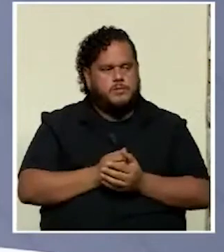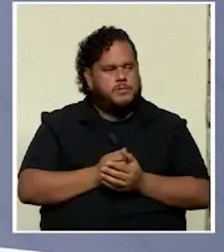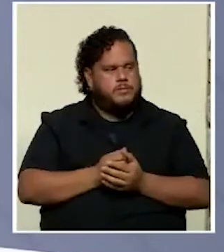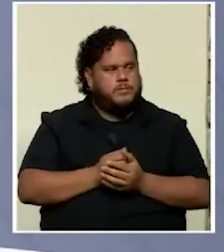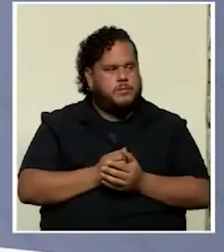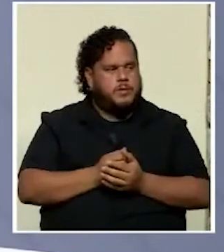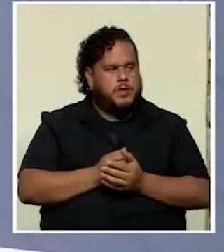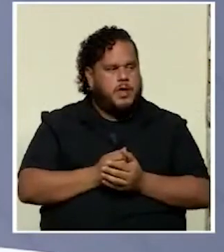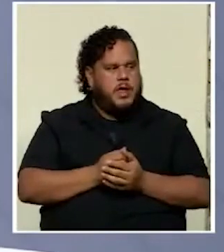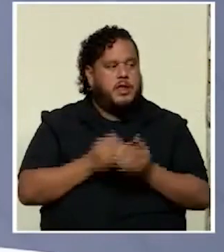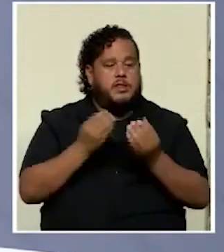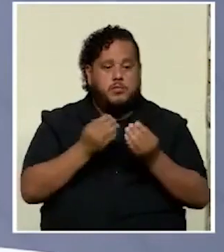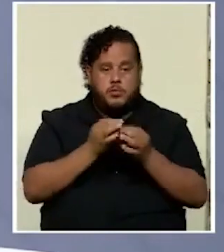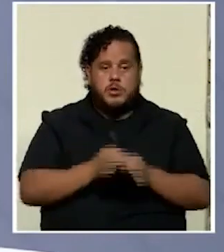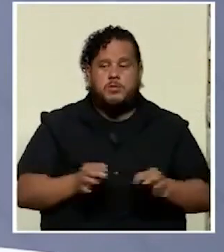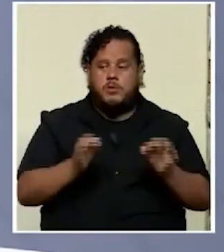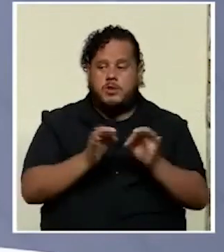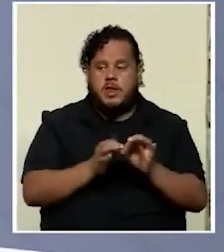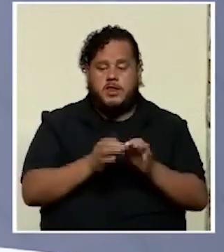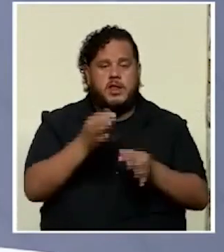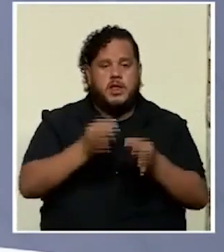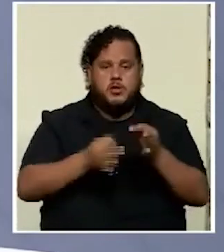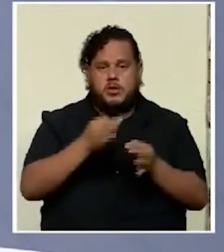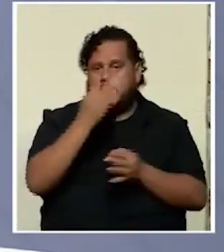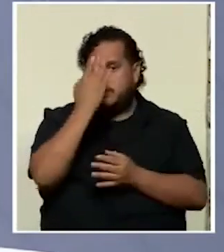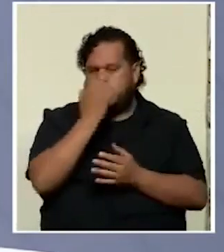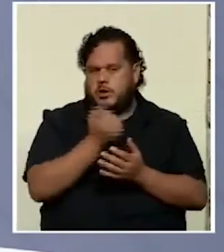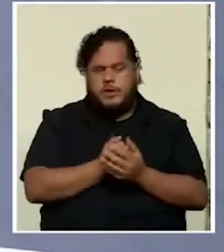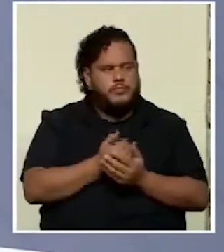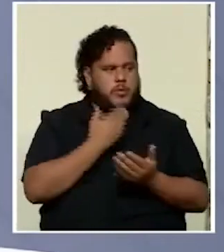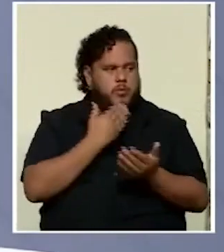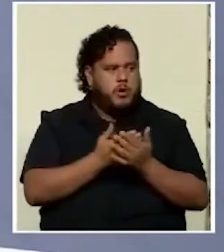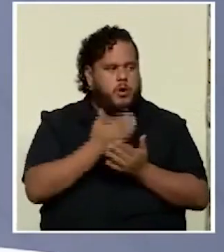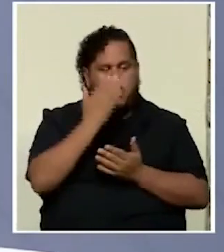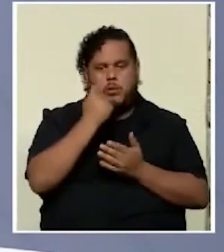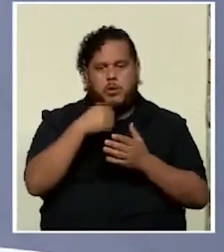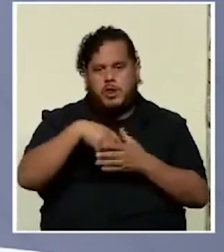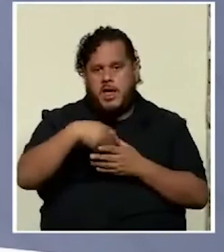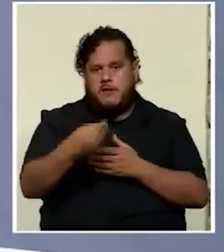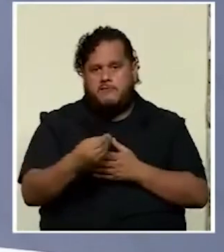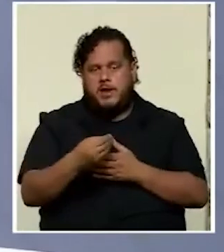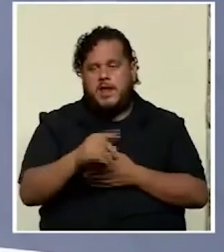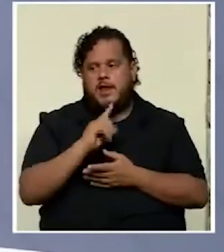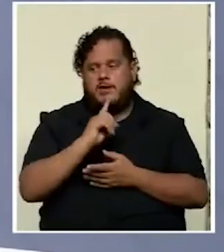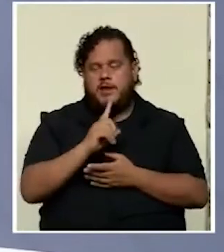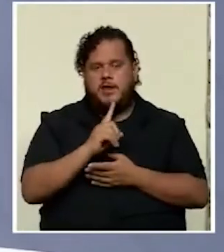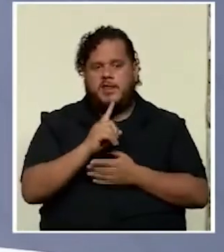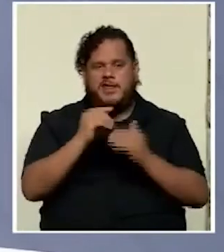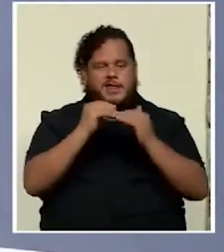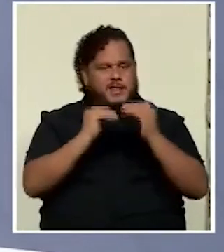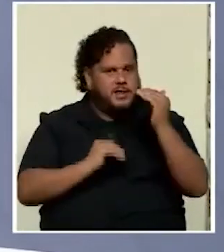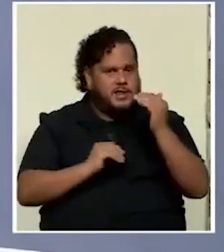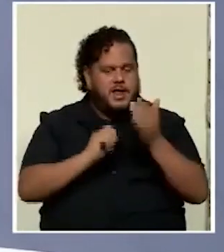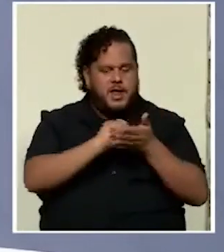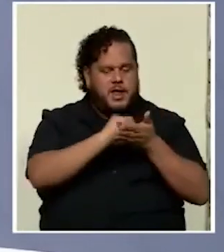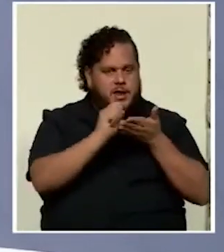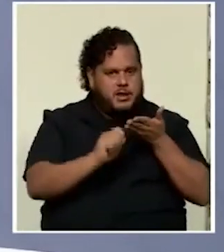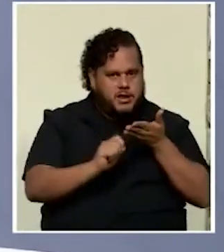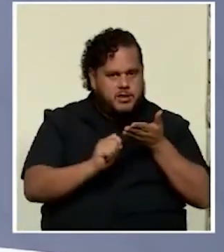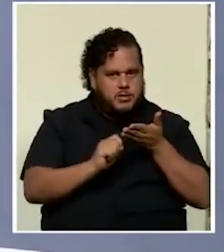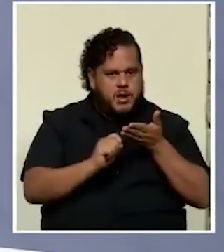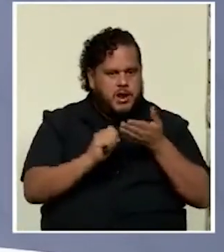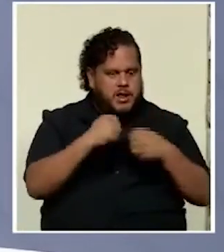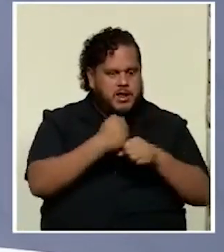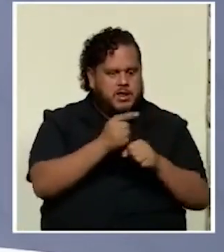es muy importante justamente ¿por qué? bueno porque afuera la realidad es muy desigual la escuela improvisada en